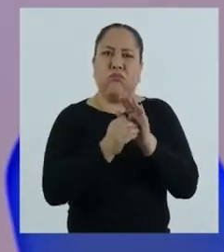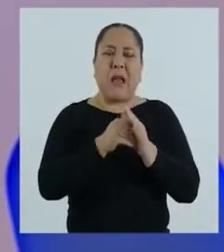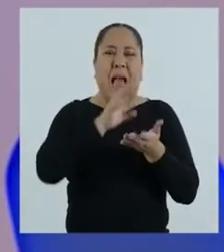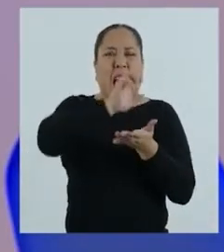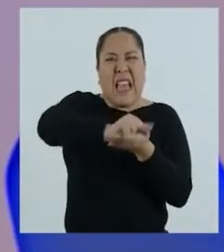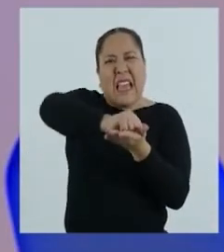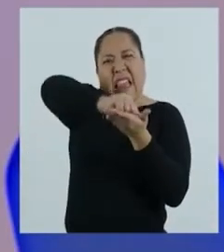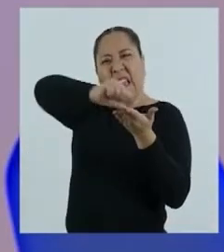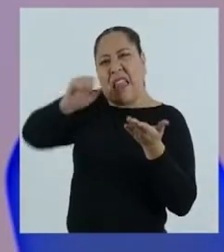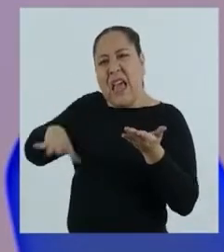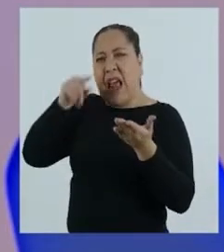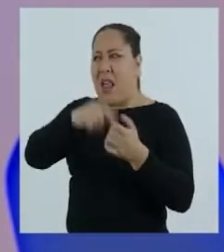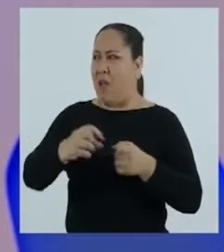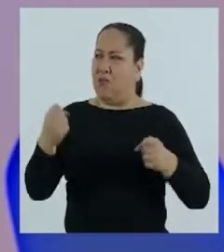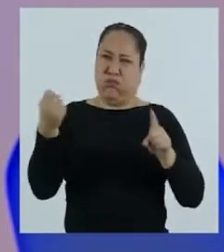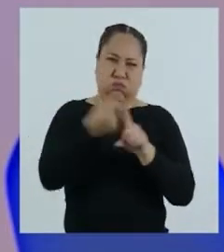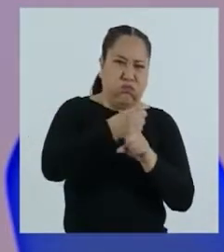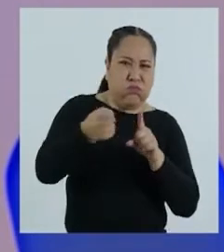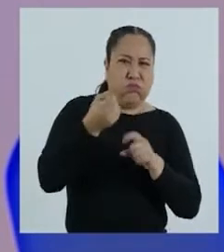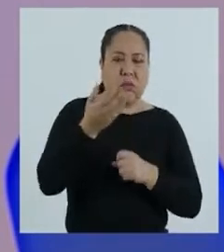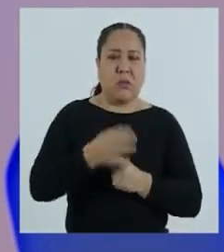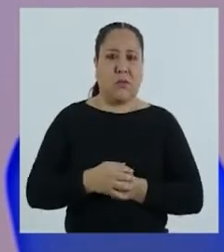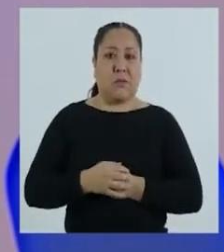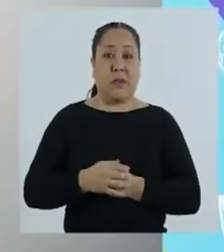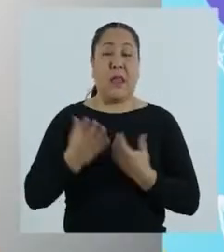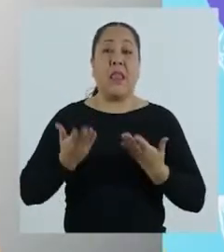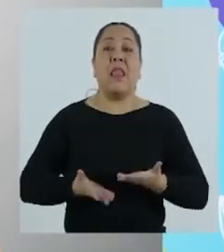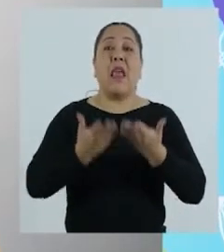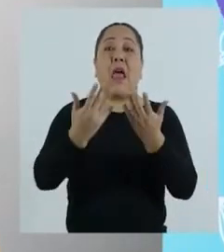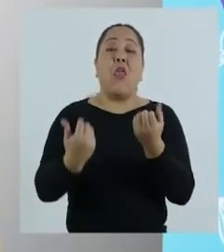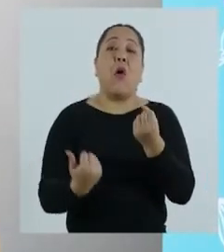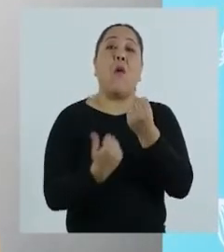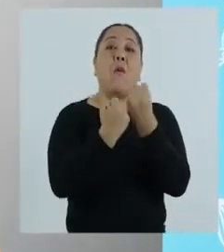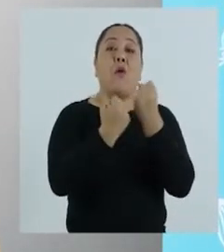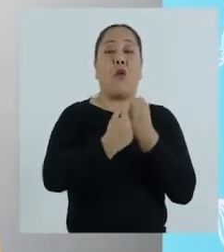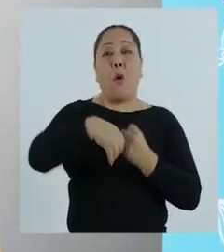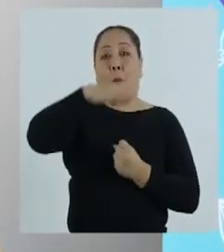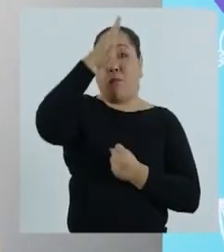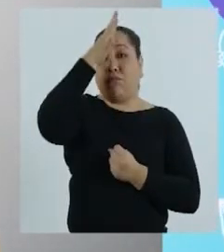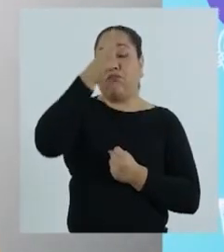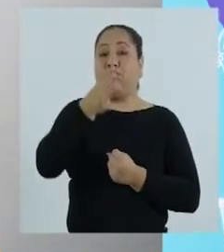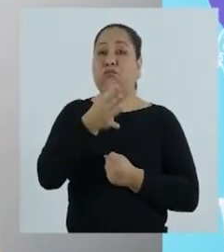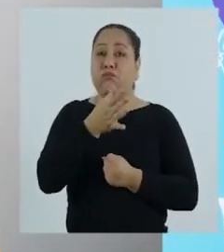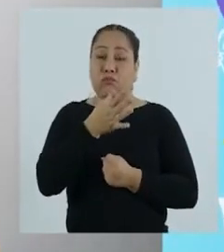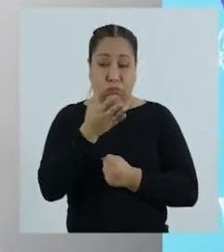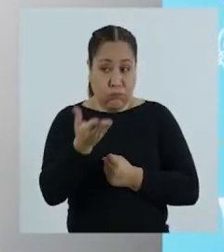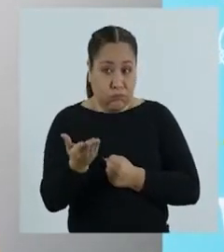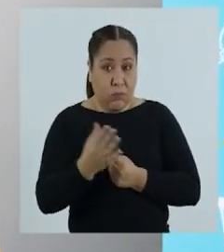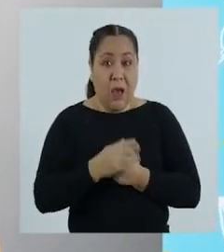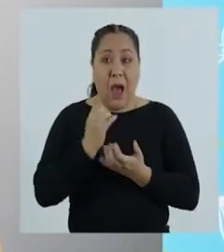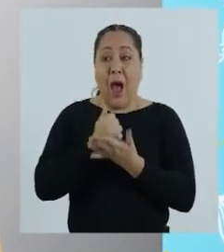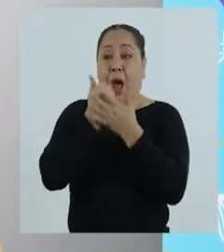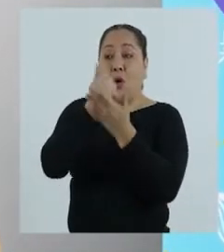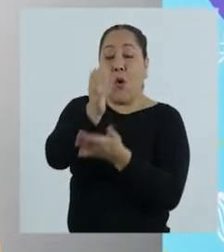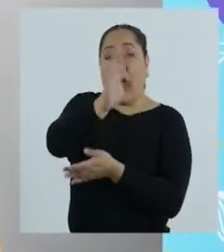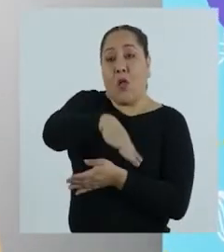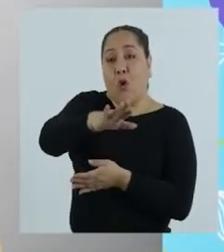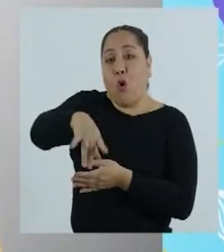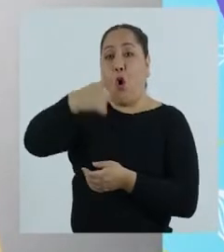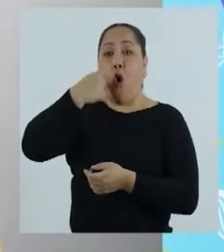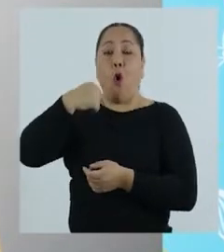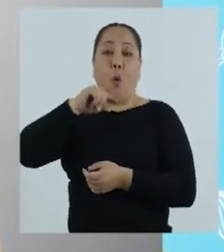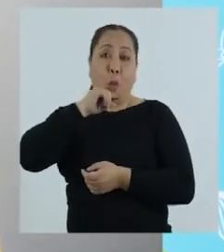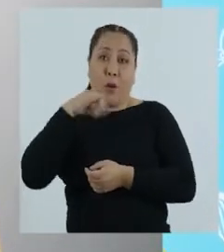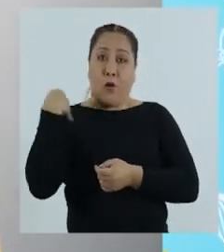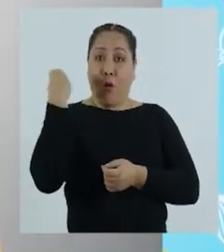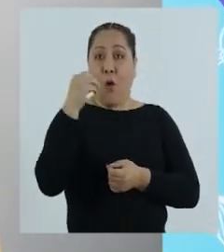contribuir a erradicar la violencia? Dando apoyo a los padres y a las madres. Ayudando a